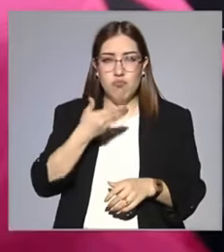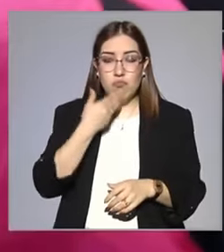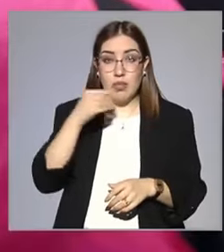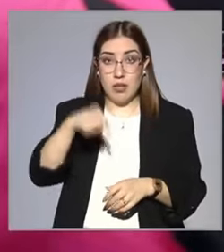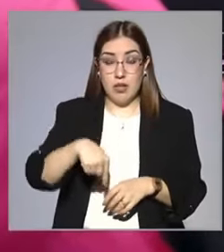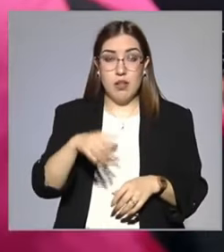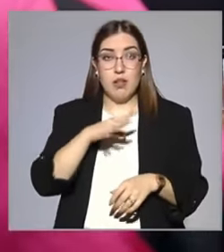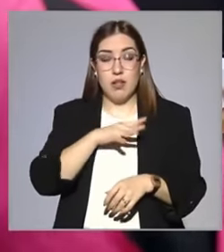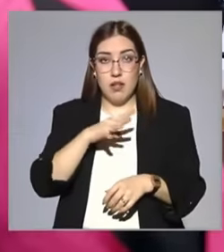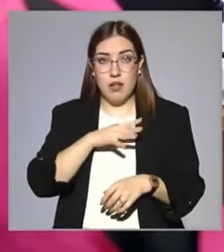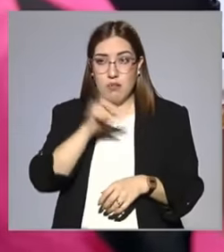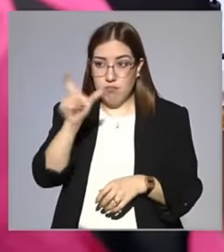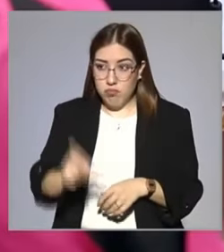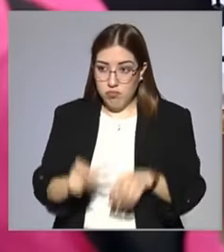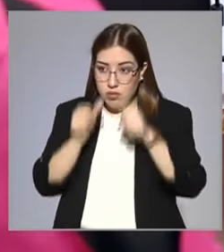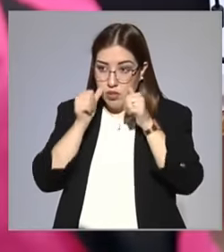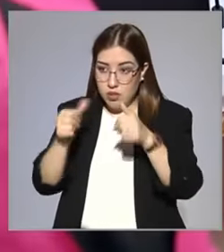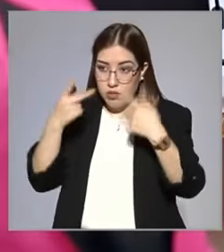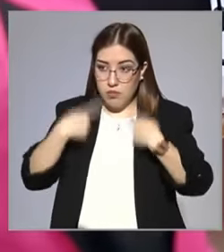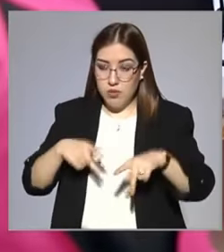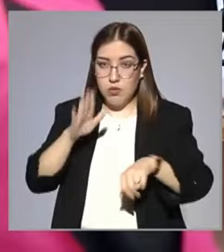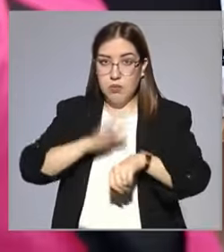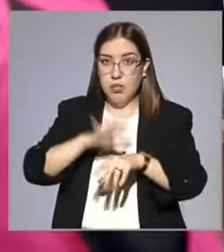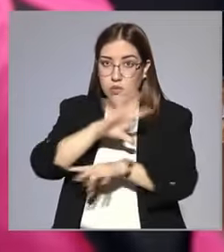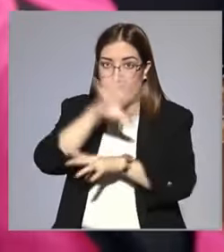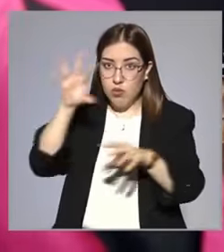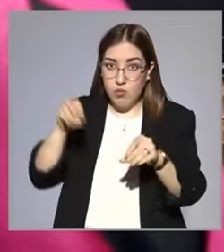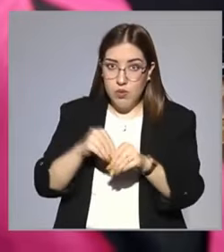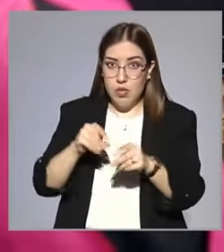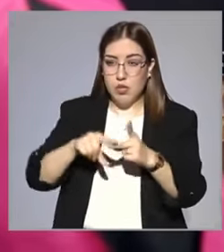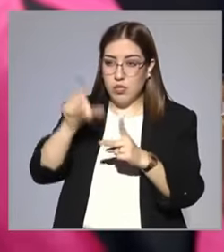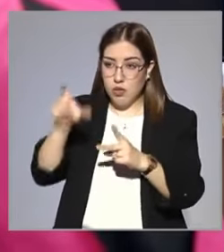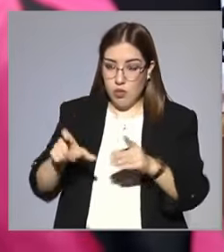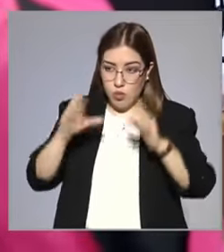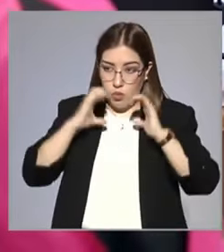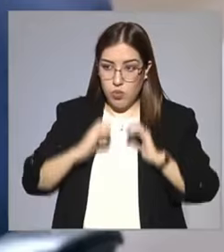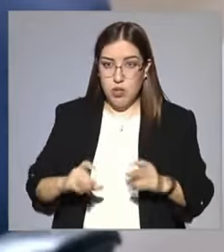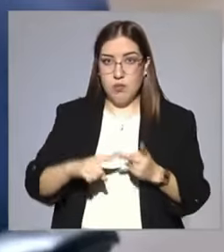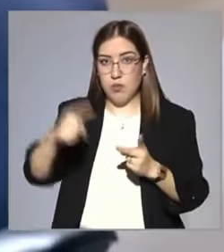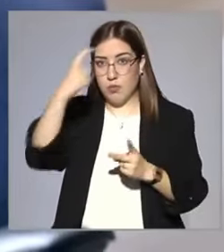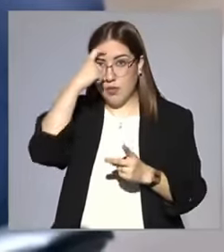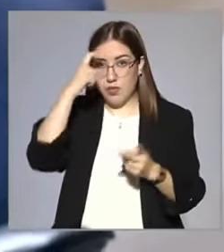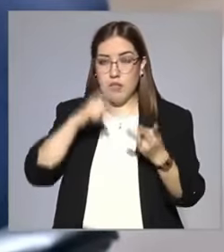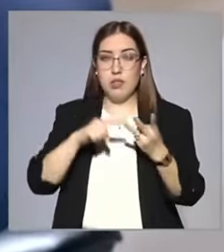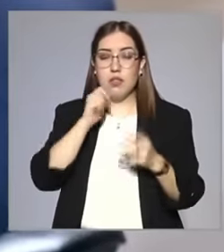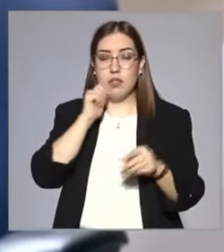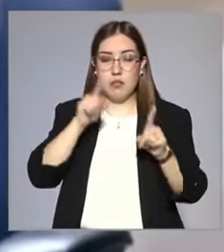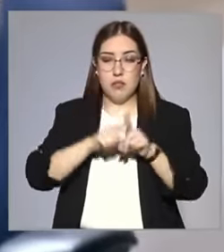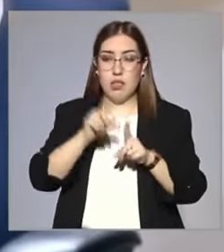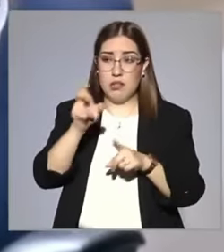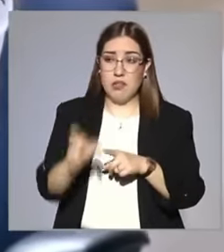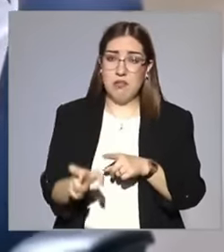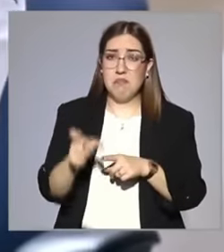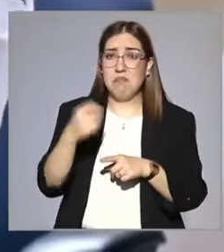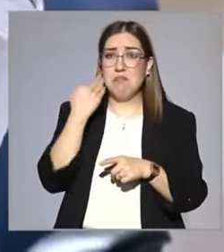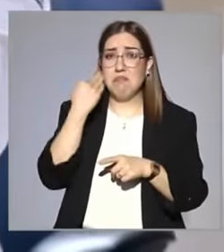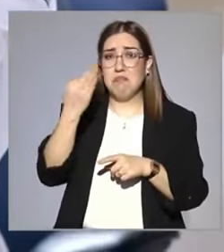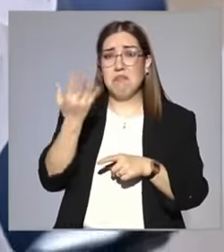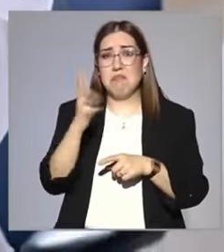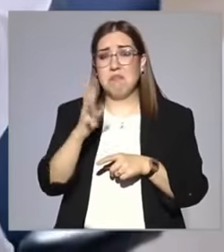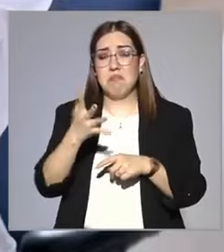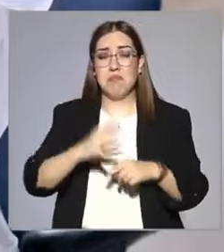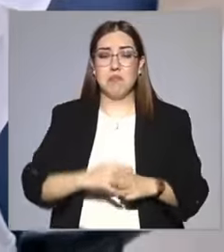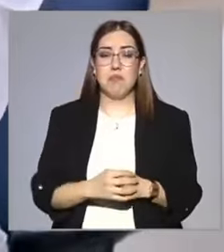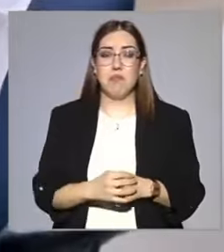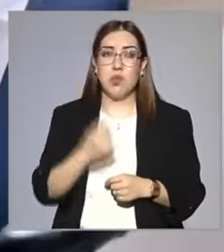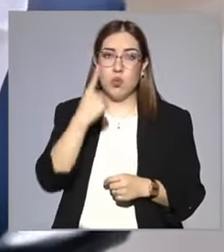Aquí abordamos al paciente de una manera muy completa, tanto lo físico como lo mental. Y normalmente una consulta de homeopatía dura